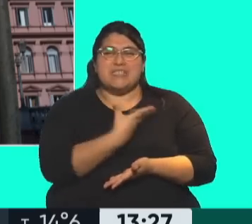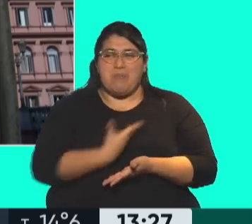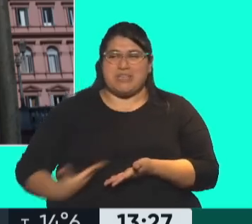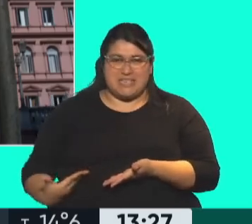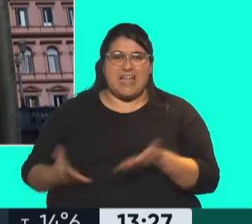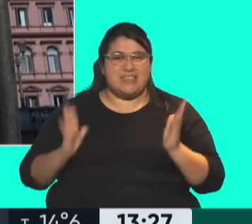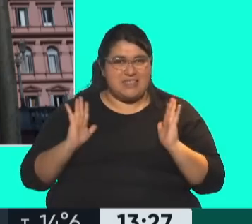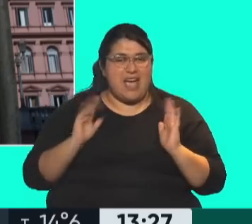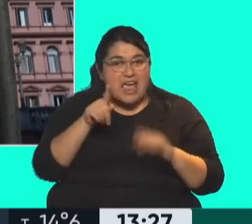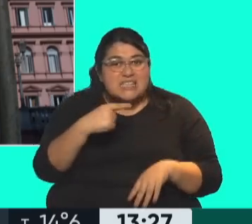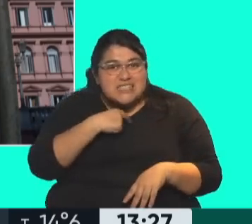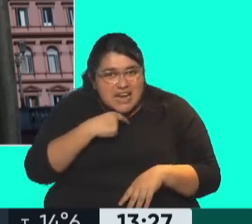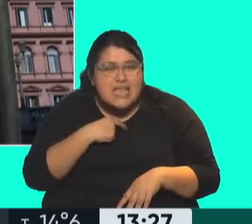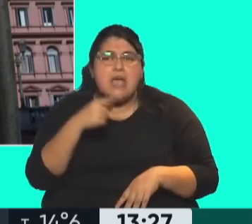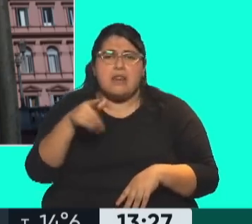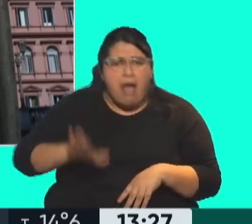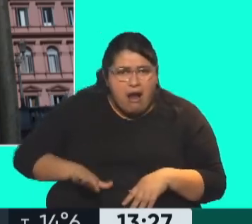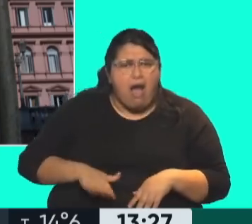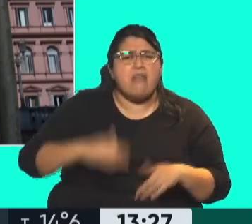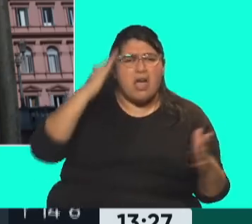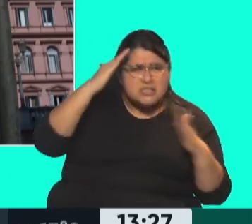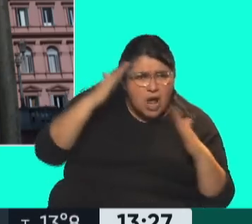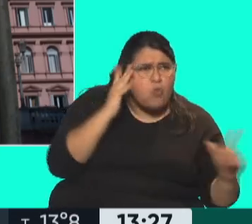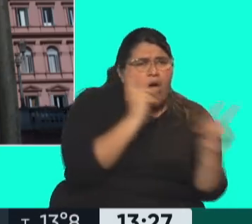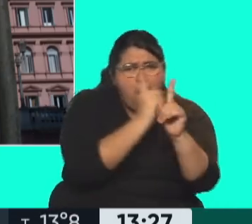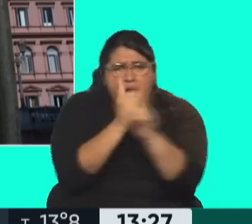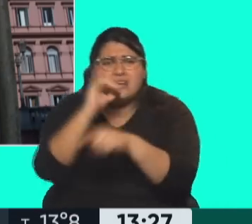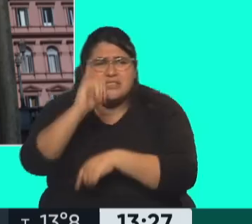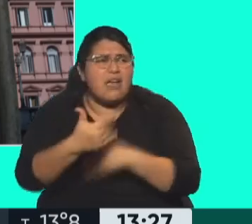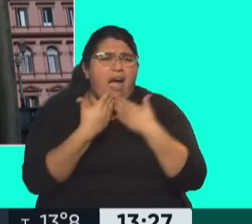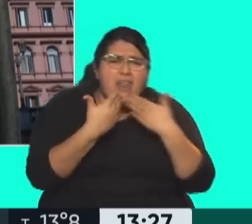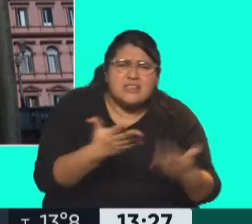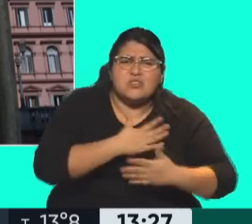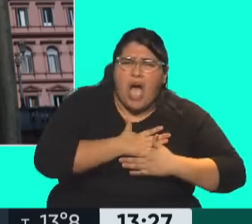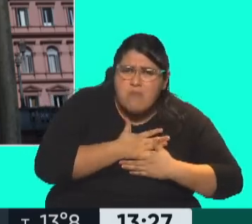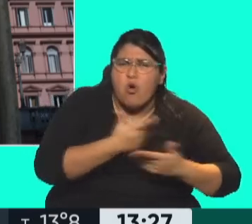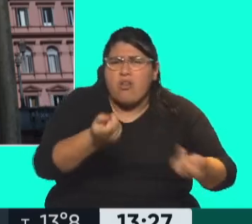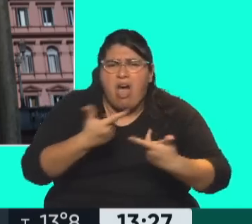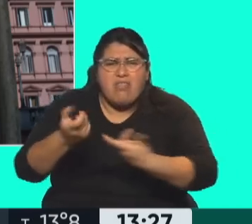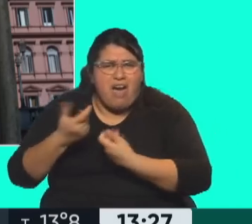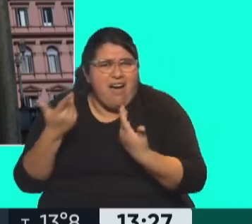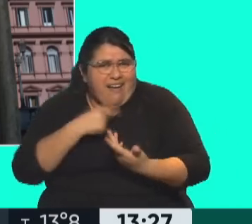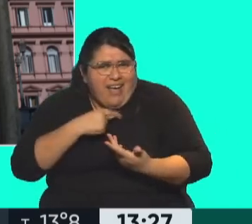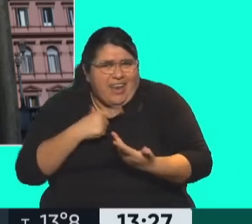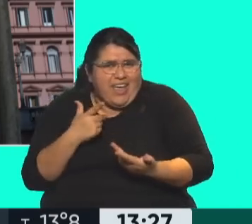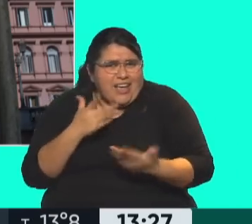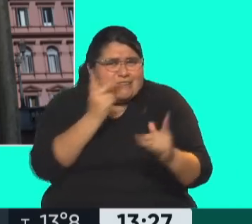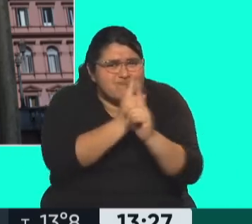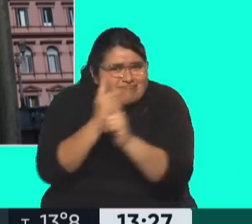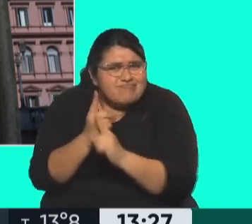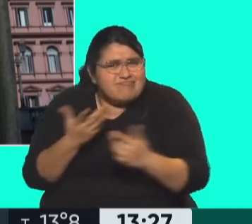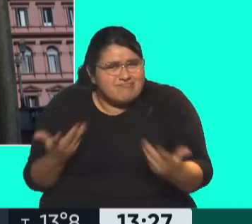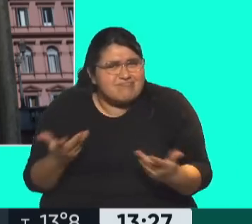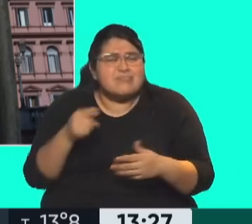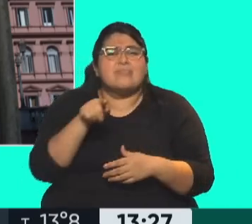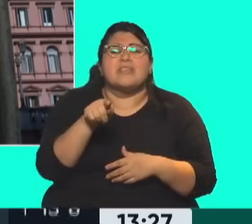Ella, ella quiere, ella tiene ganas de saludar. Ese agradecimiento, ese amor de la gente hacia ella. Ella lo devuelve